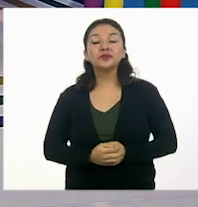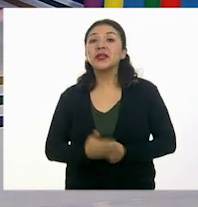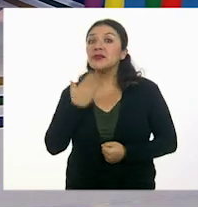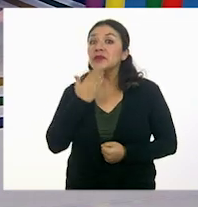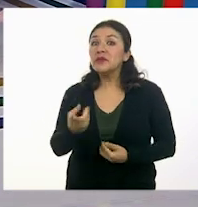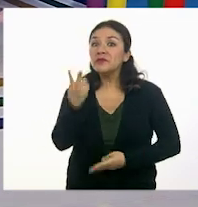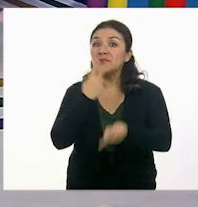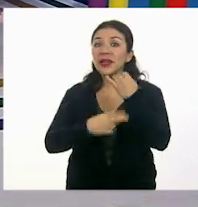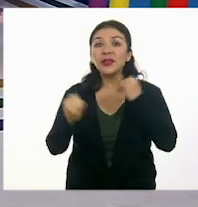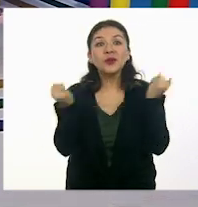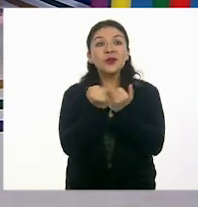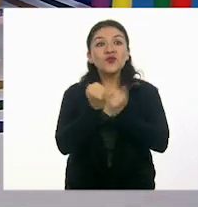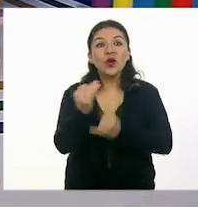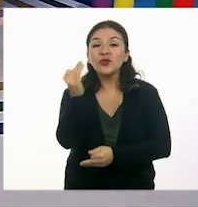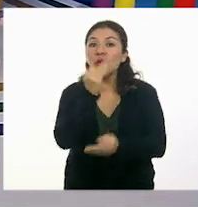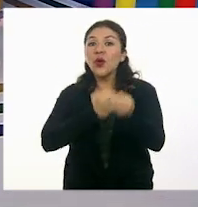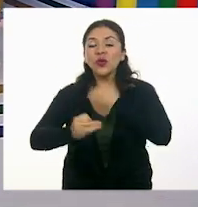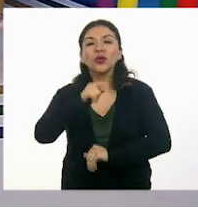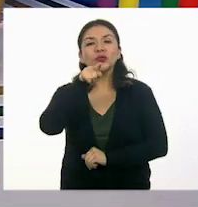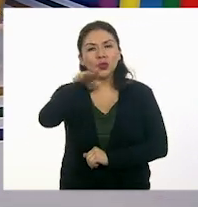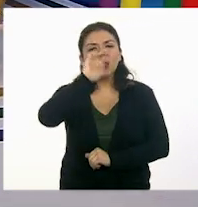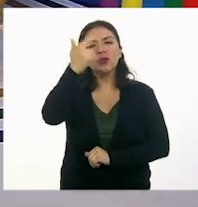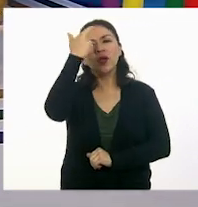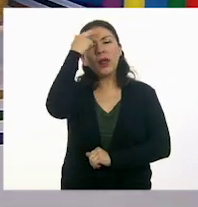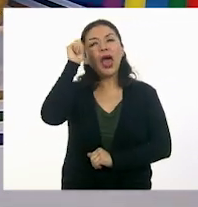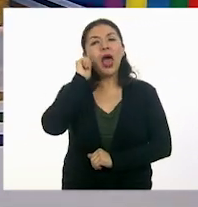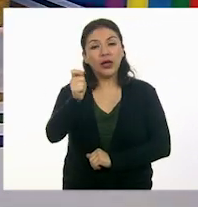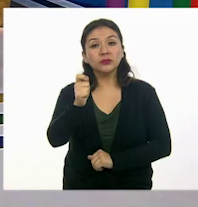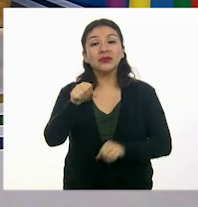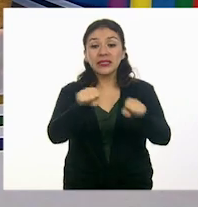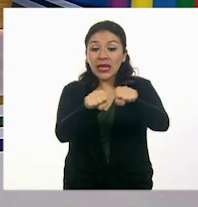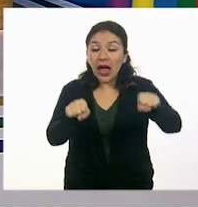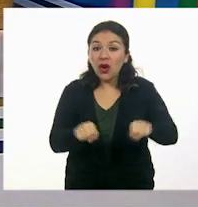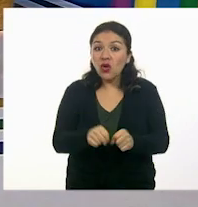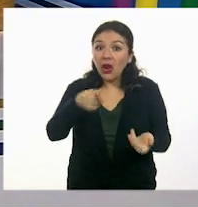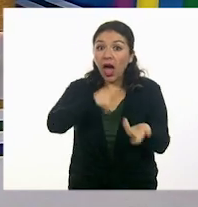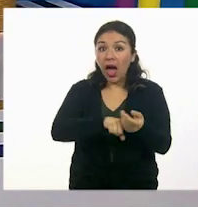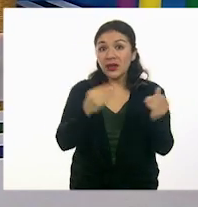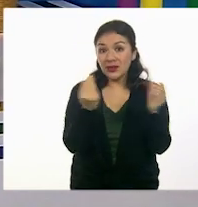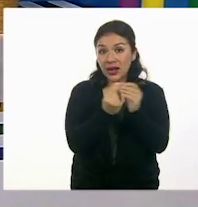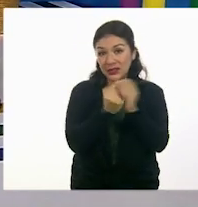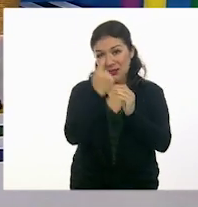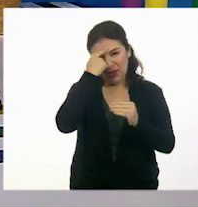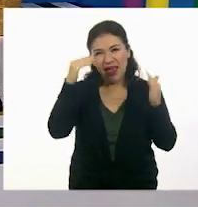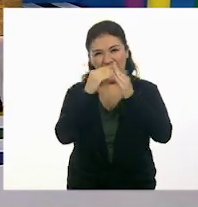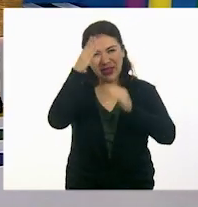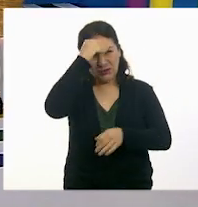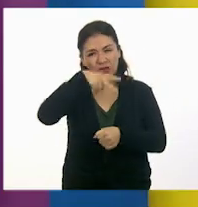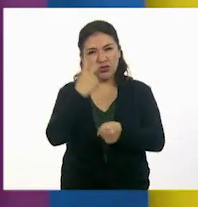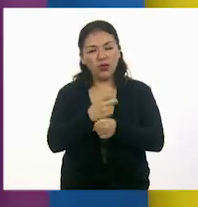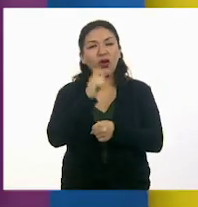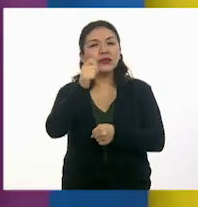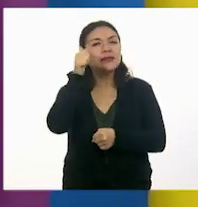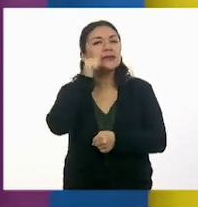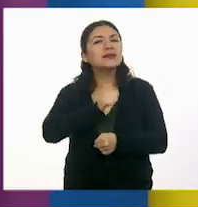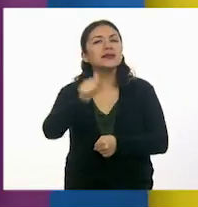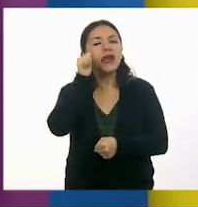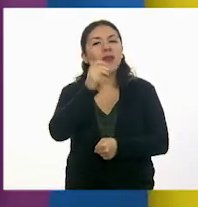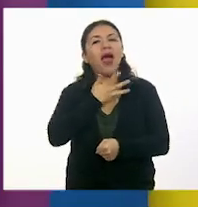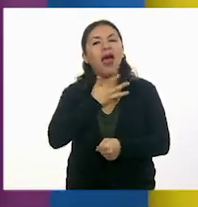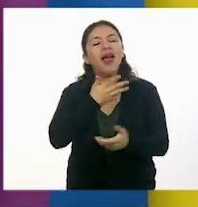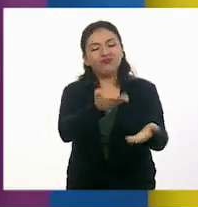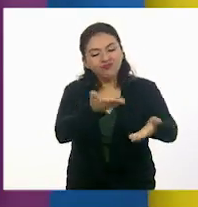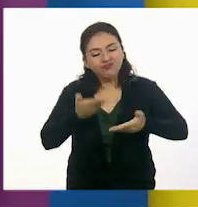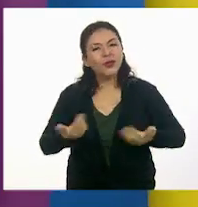bienvenidos sean todos. Recuerden que su salón de clases en Aprenden Casa 2 lo recibe siempre con